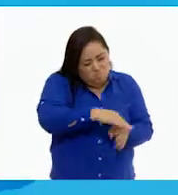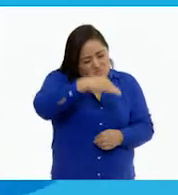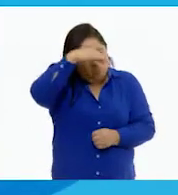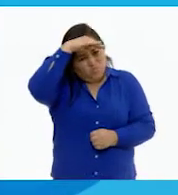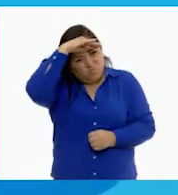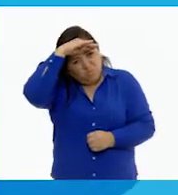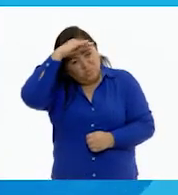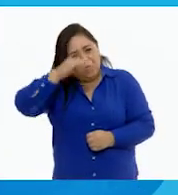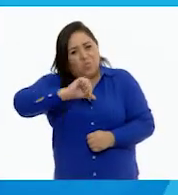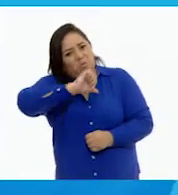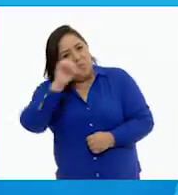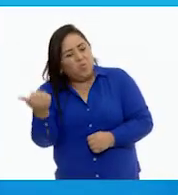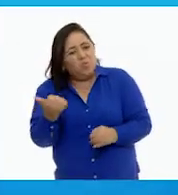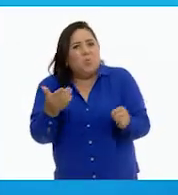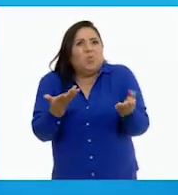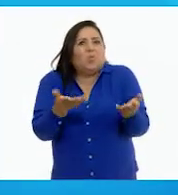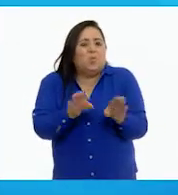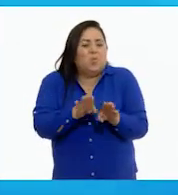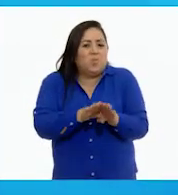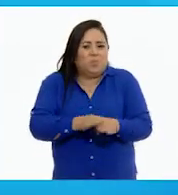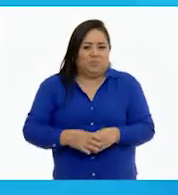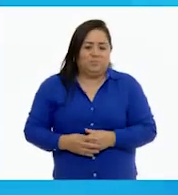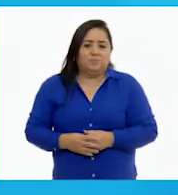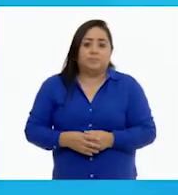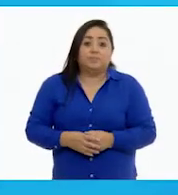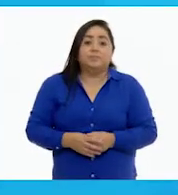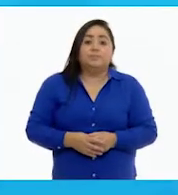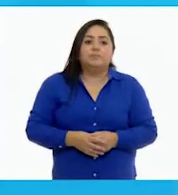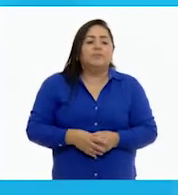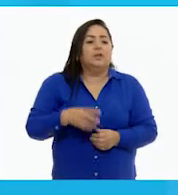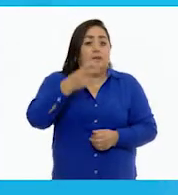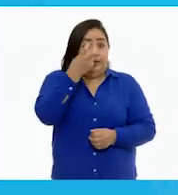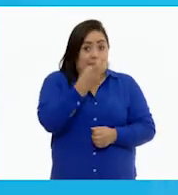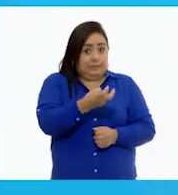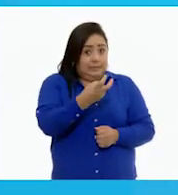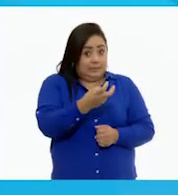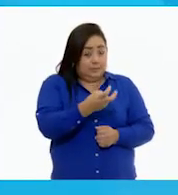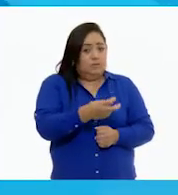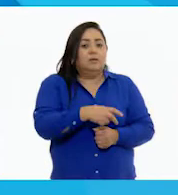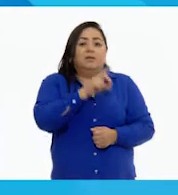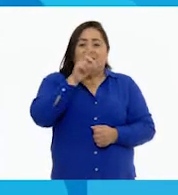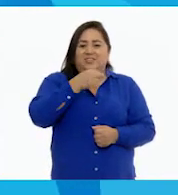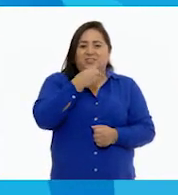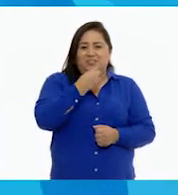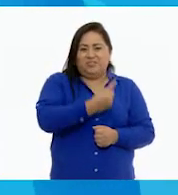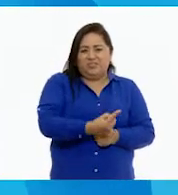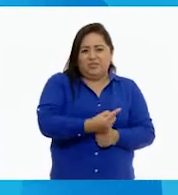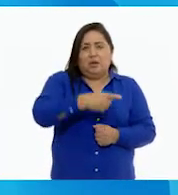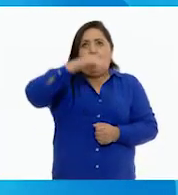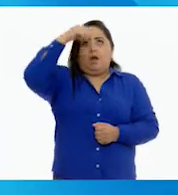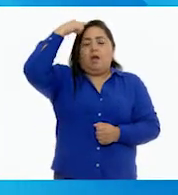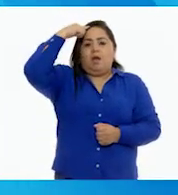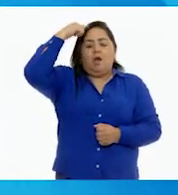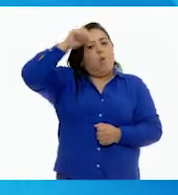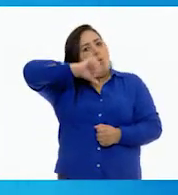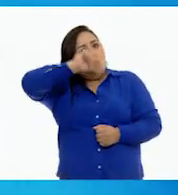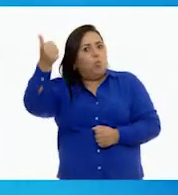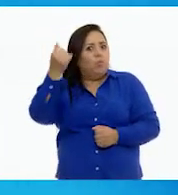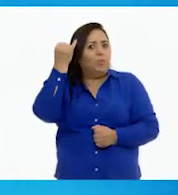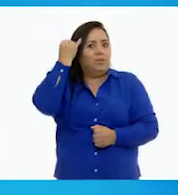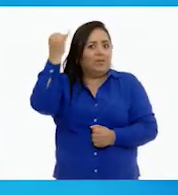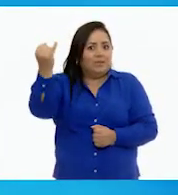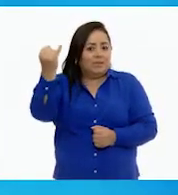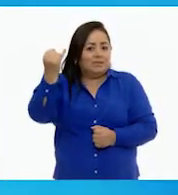en nuevas alternativas. Esta vez, Daniel tuvo una nueva idea.